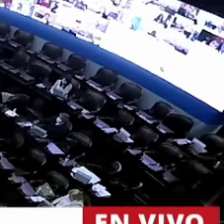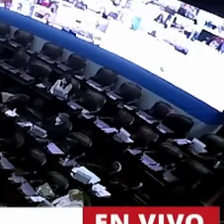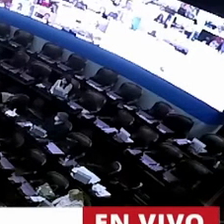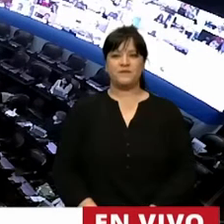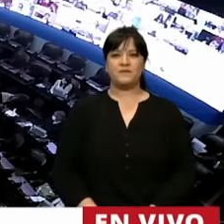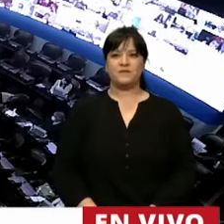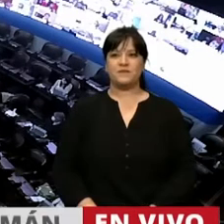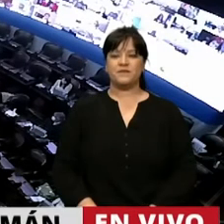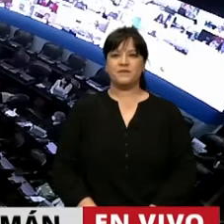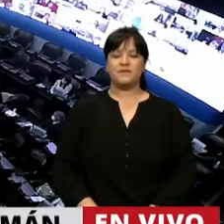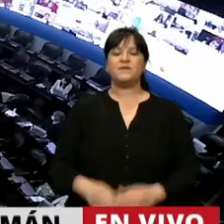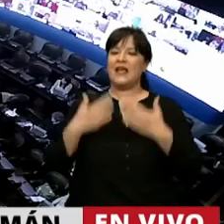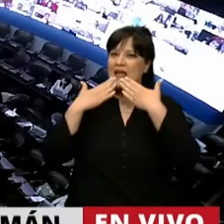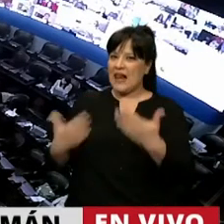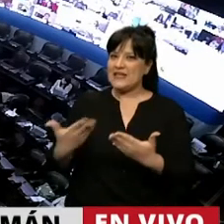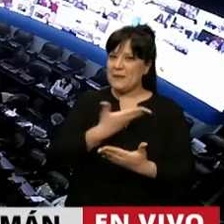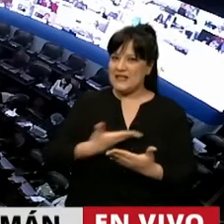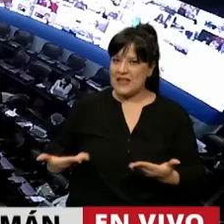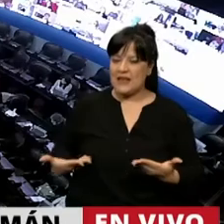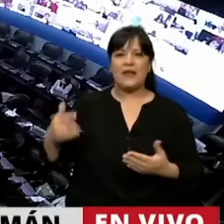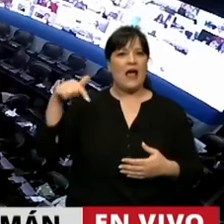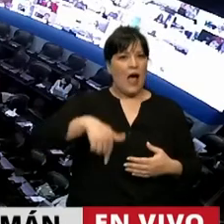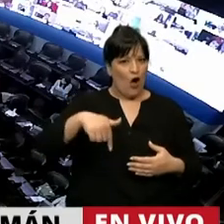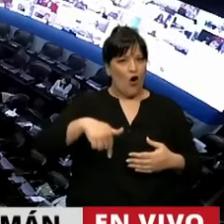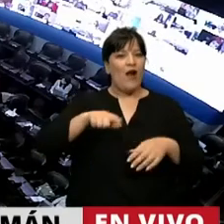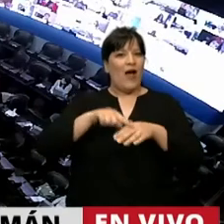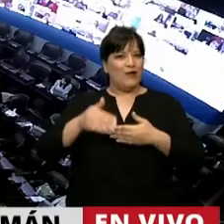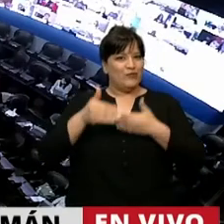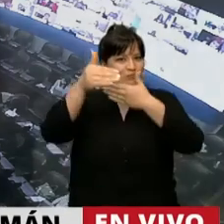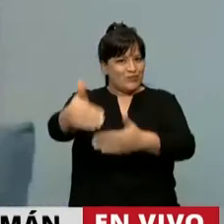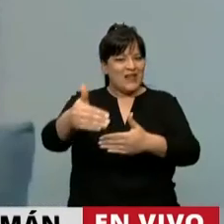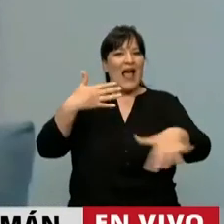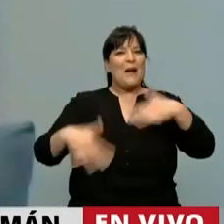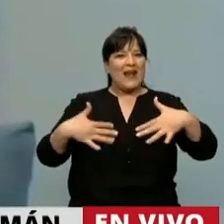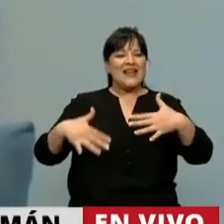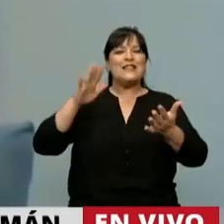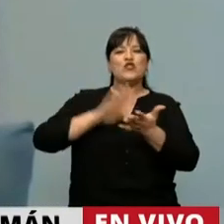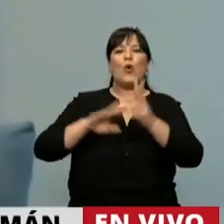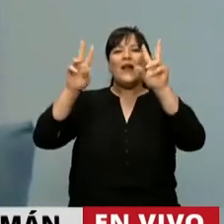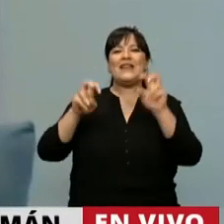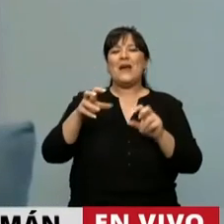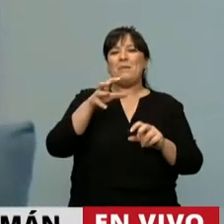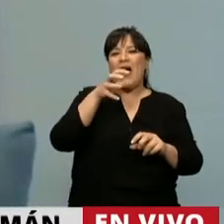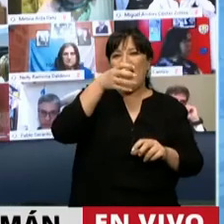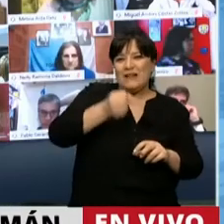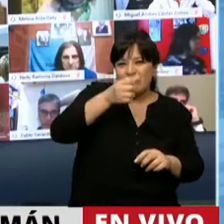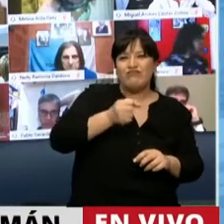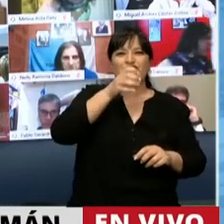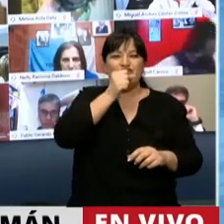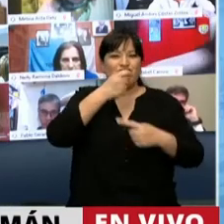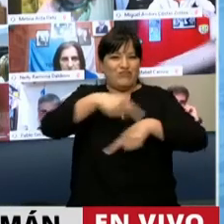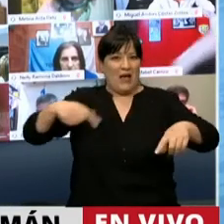Gracias, Presidente. Sin logra dudas, esta prórroga de la Ley de Emergencia Citrícola es absolutamente